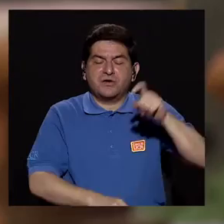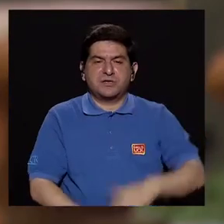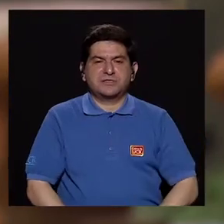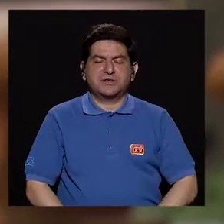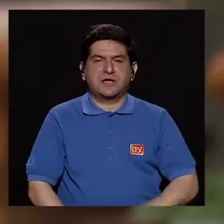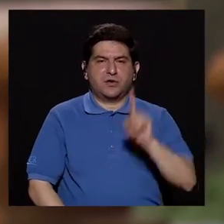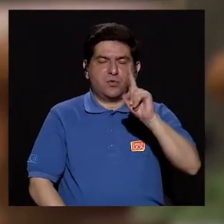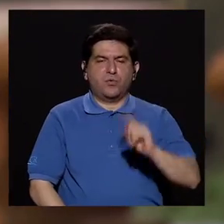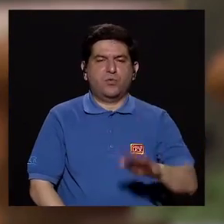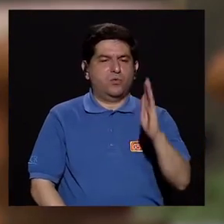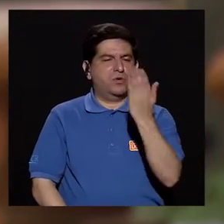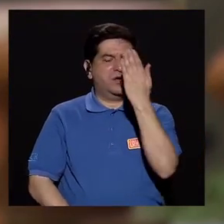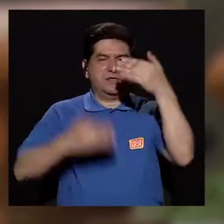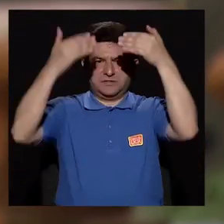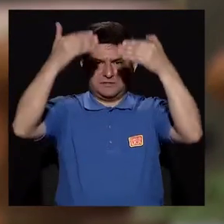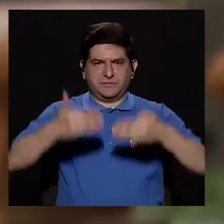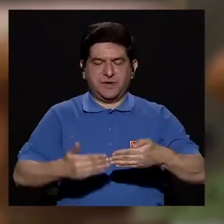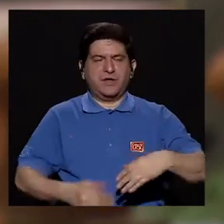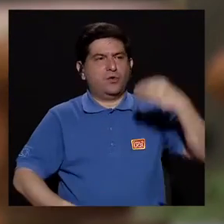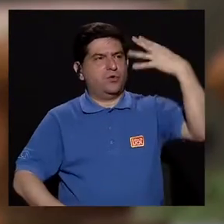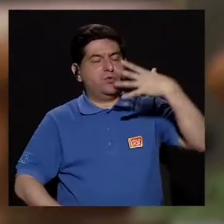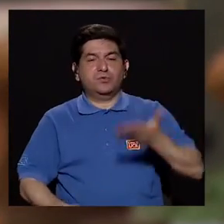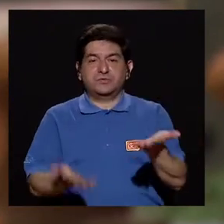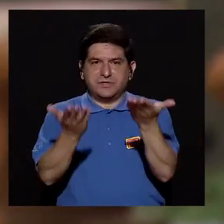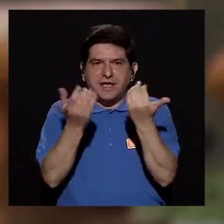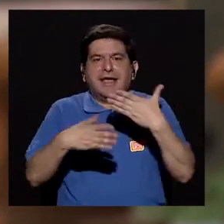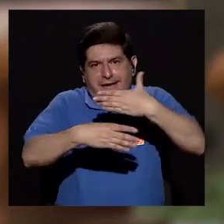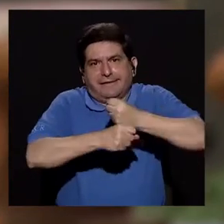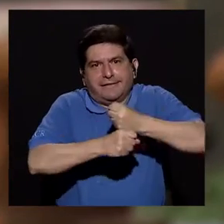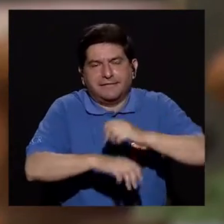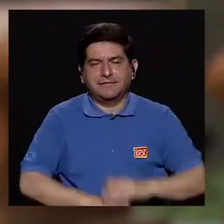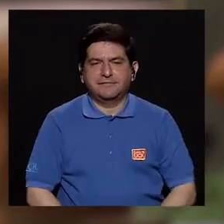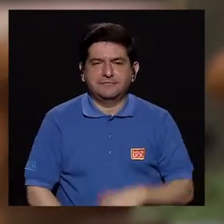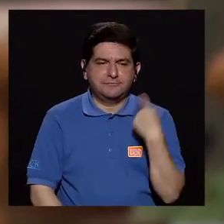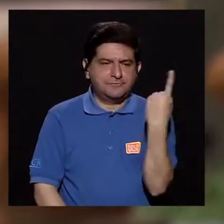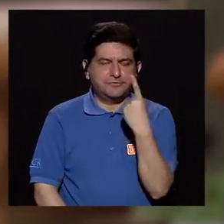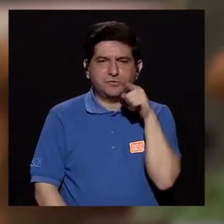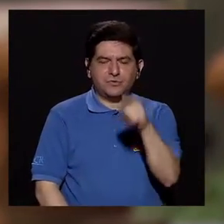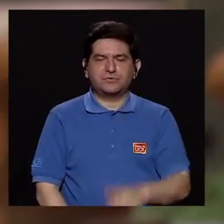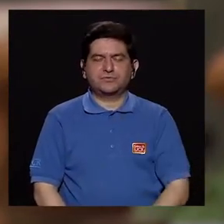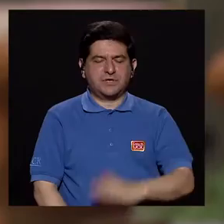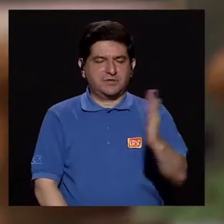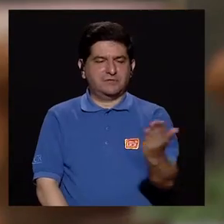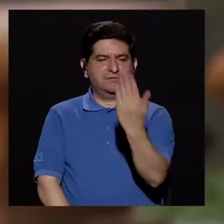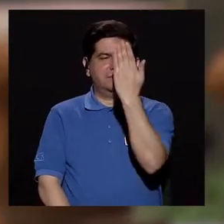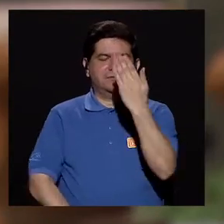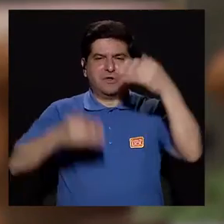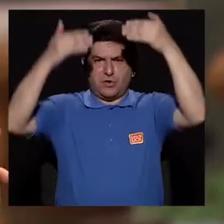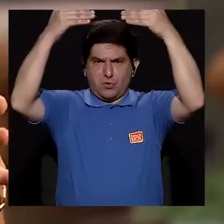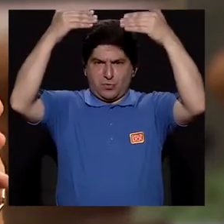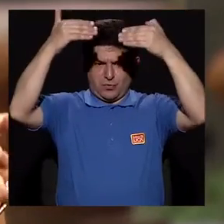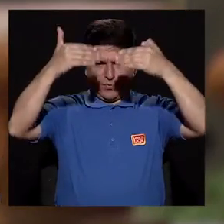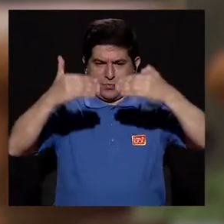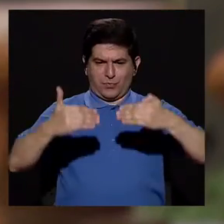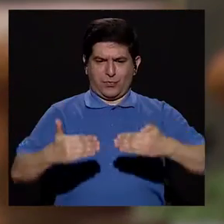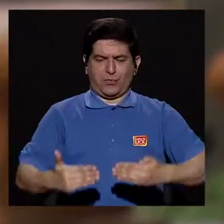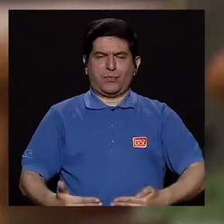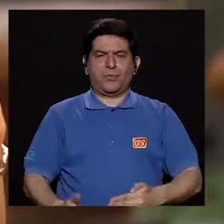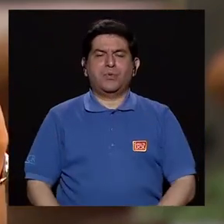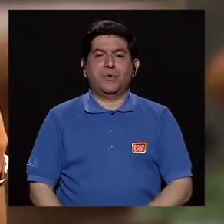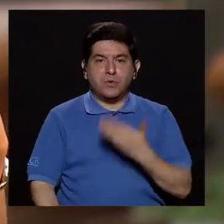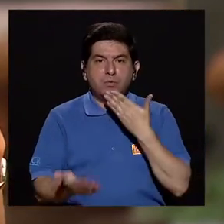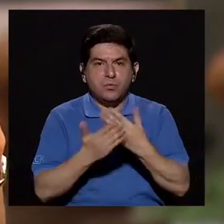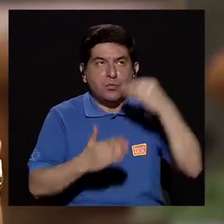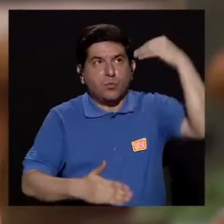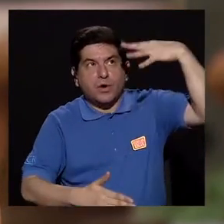se necesita un espejo, luz y ganas. Entonces, nada más, se pone enfrente del espejo el más grande que tenga en la casa,